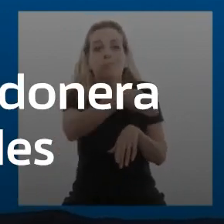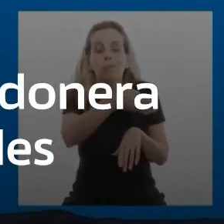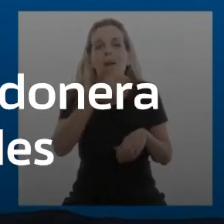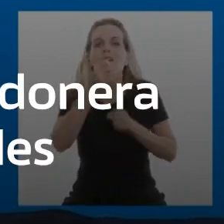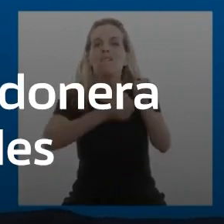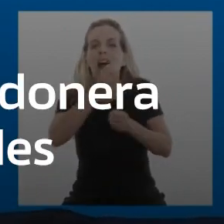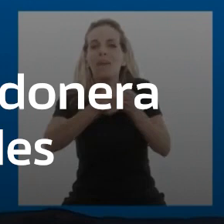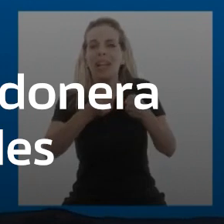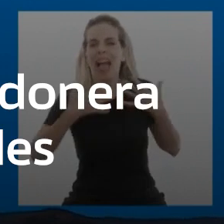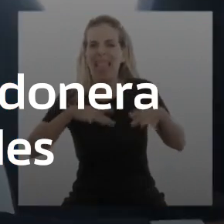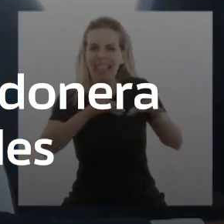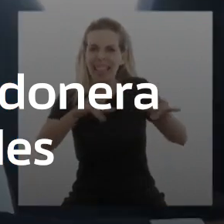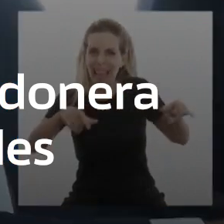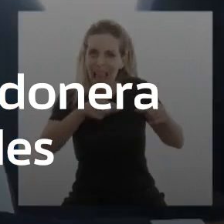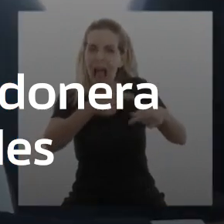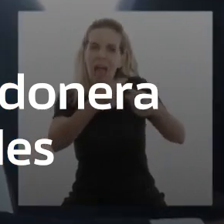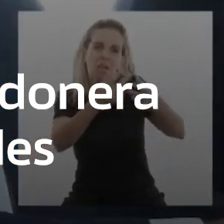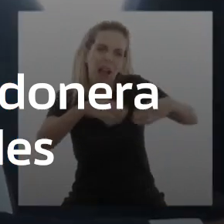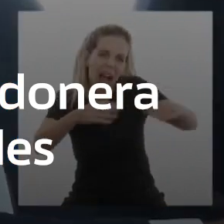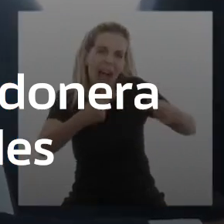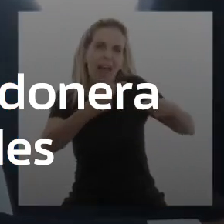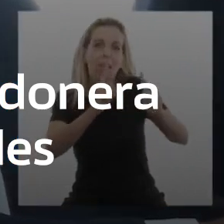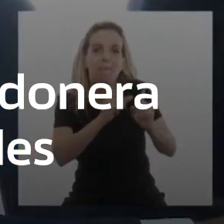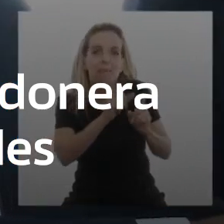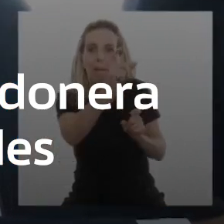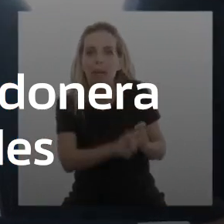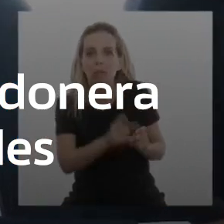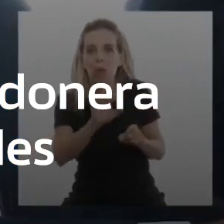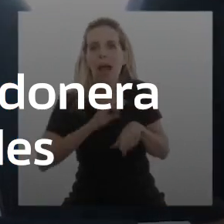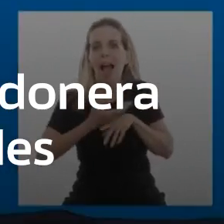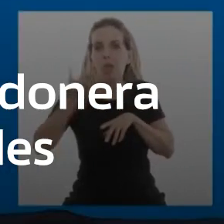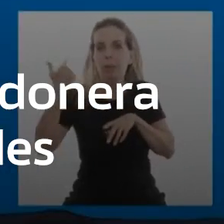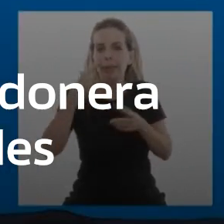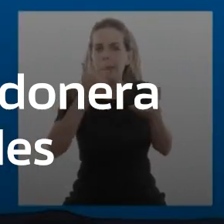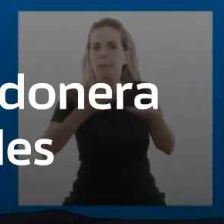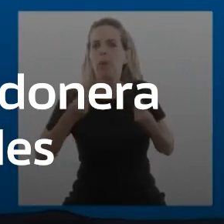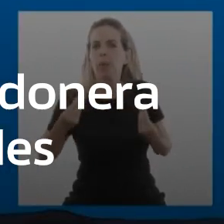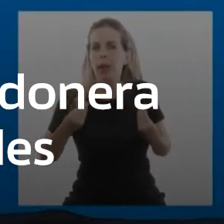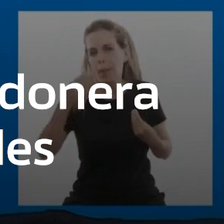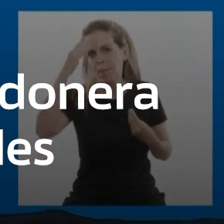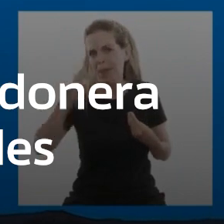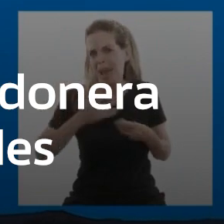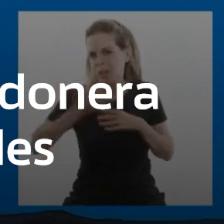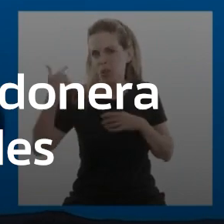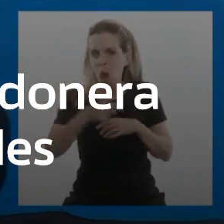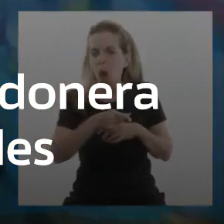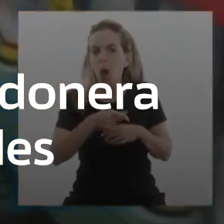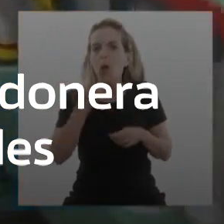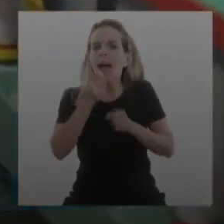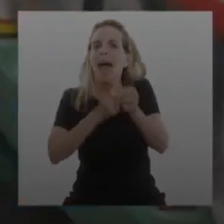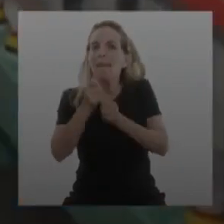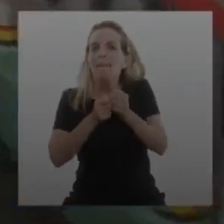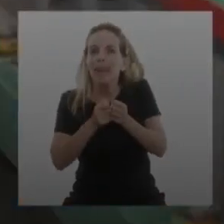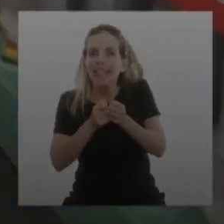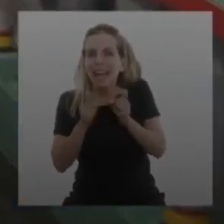cuyos dueños me habían mostrado en el mes de marzo del año pasado una empresa que tienen una fábrica semejante